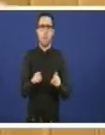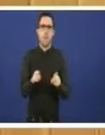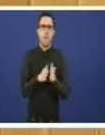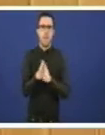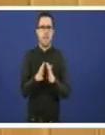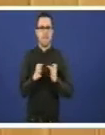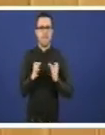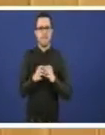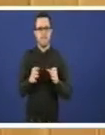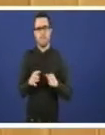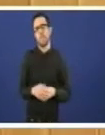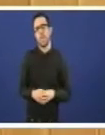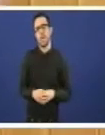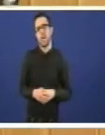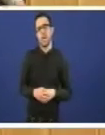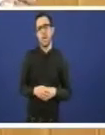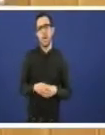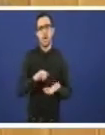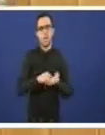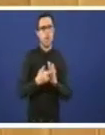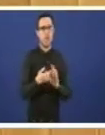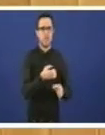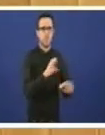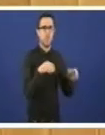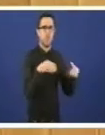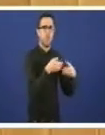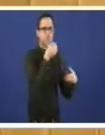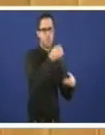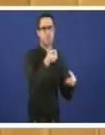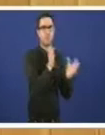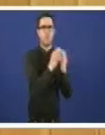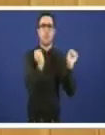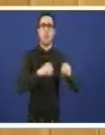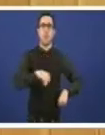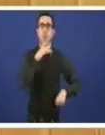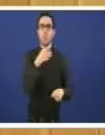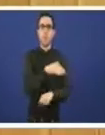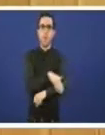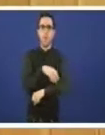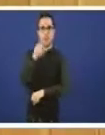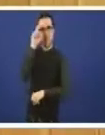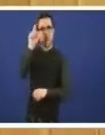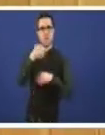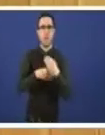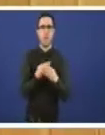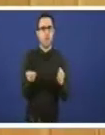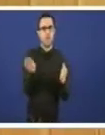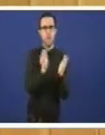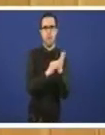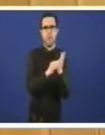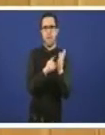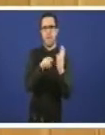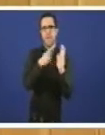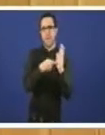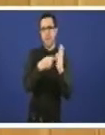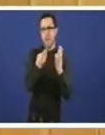socialistas están de acordo porque a lei que fixe o goberno de Rodríguez Zapatero inclui esta directiva como non pode ser todo xeito e